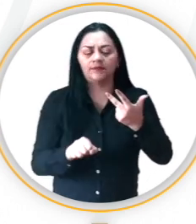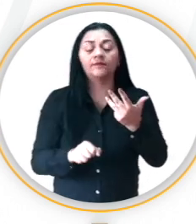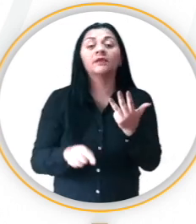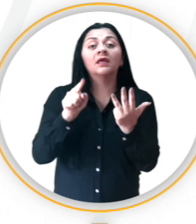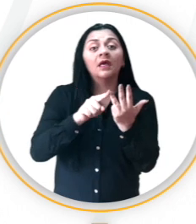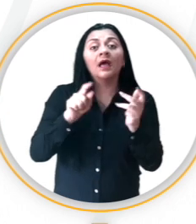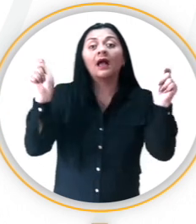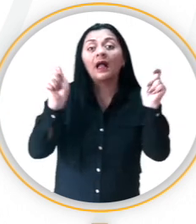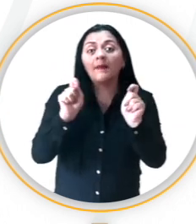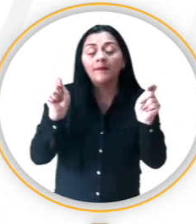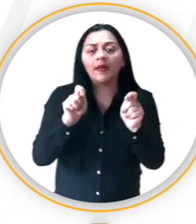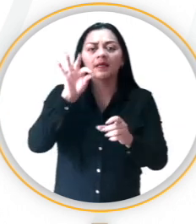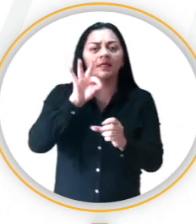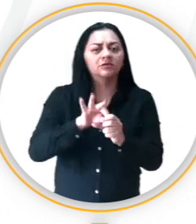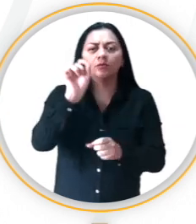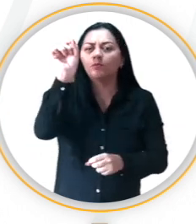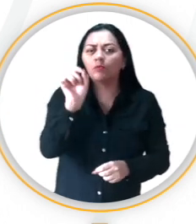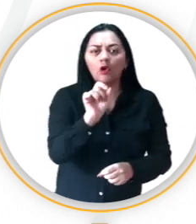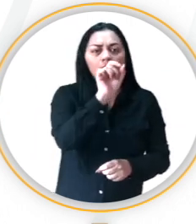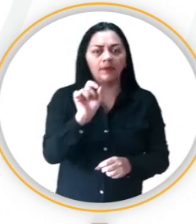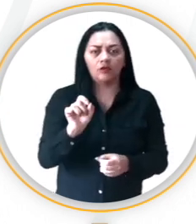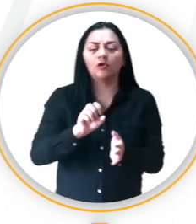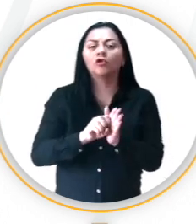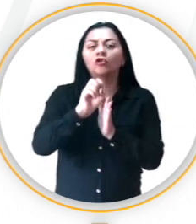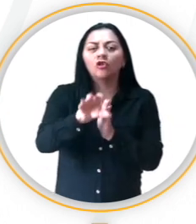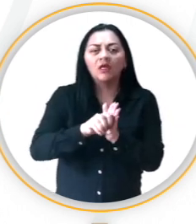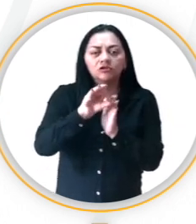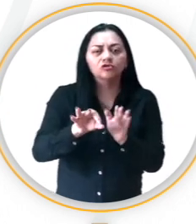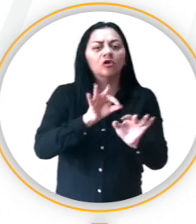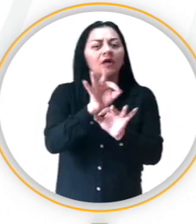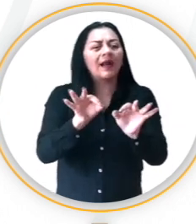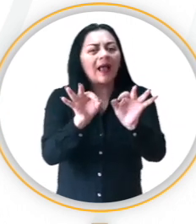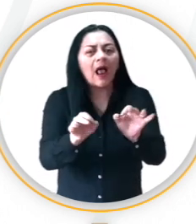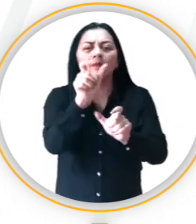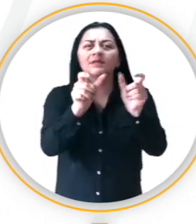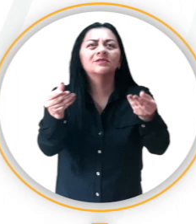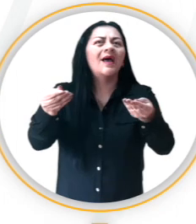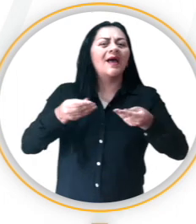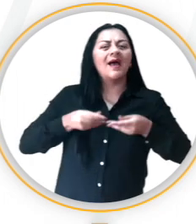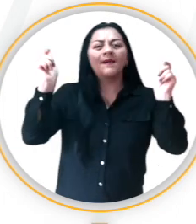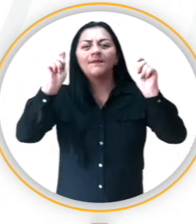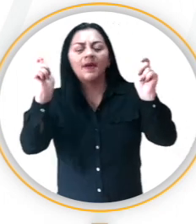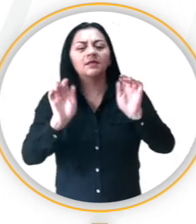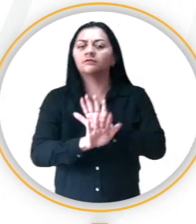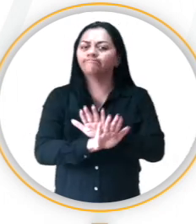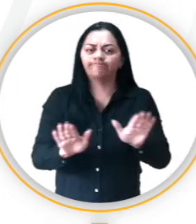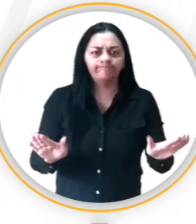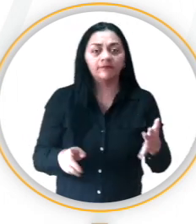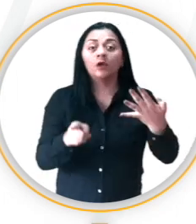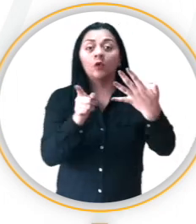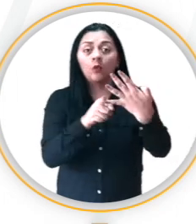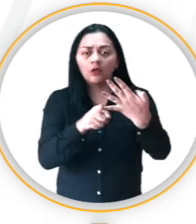de naturaleza similar. Además, durante la campaña electoral se prohíbe entregar donaciones, dádivas o regalos a los ciudadanos.